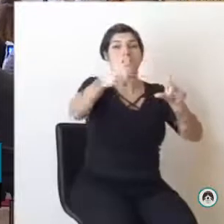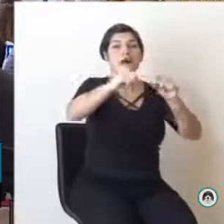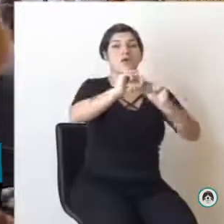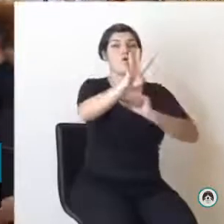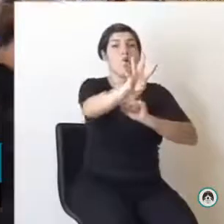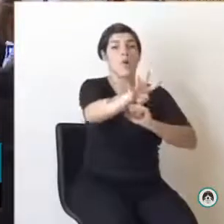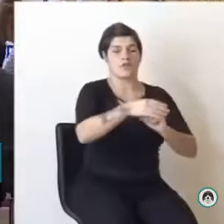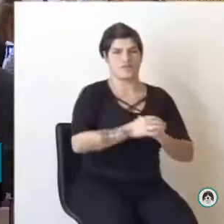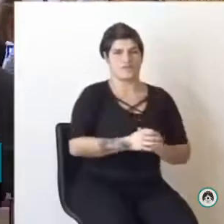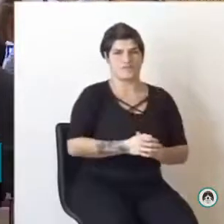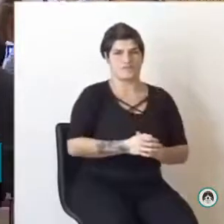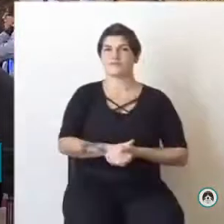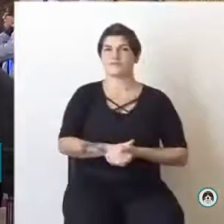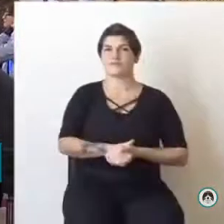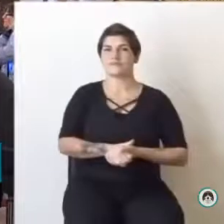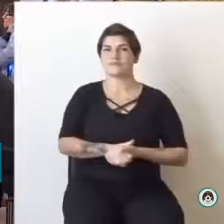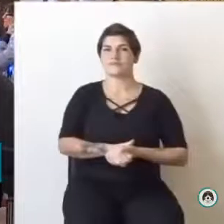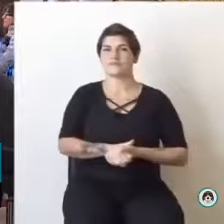¿Diputada Miriam Bregman?